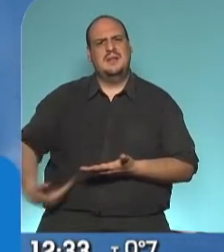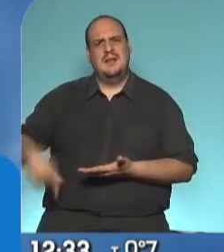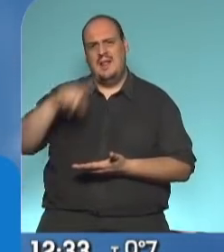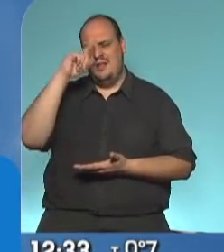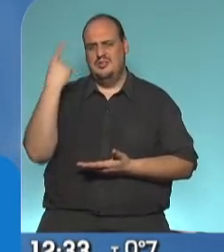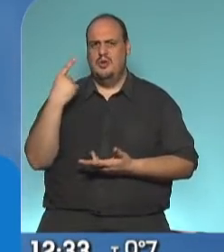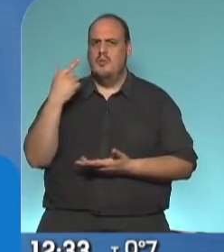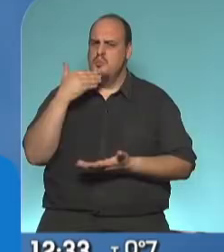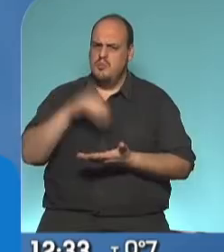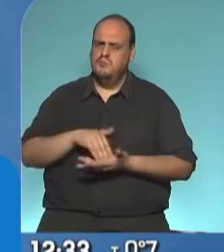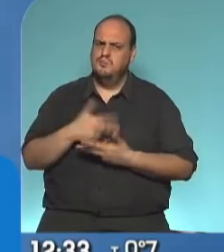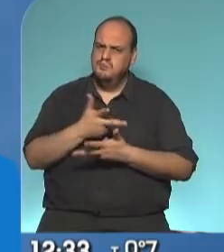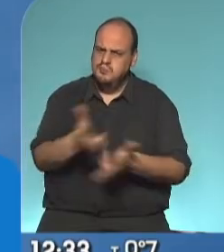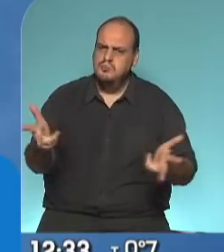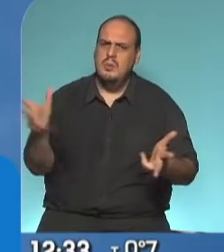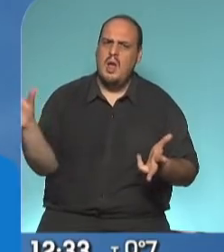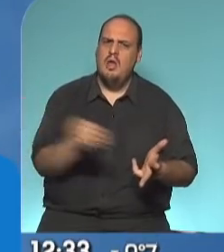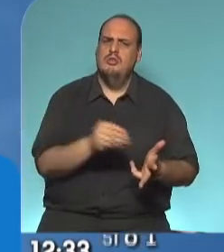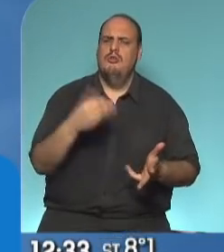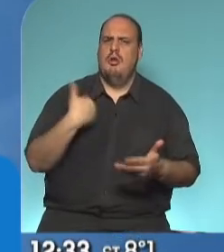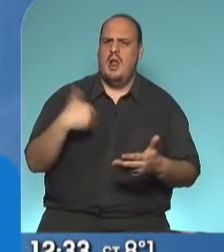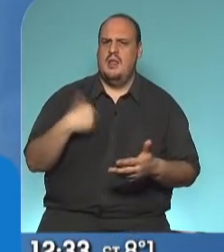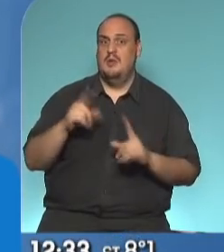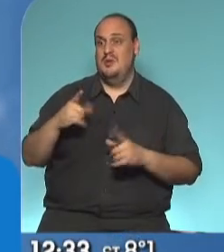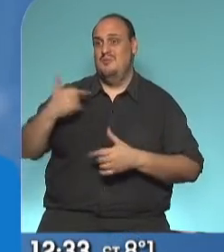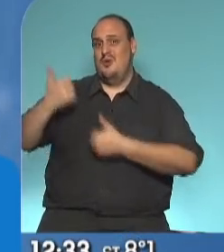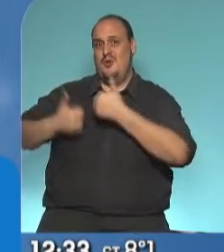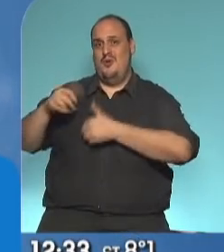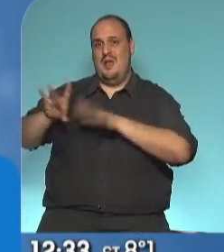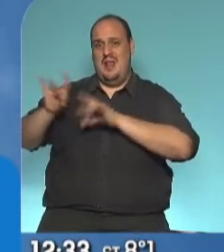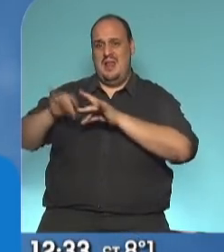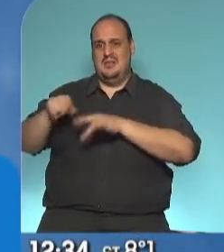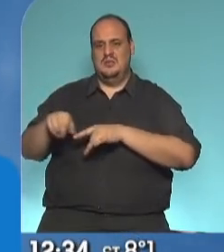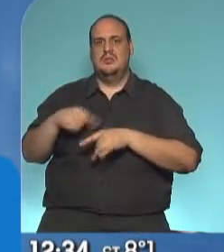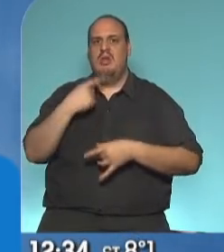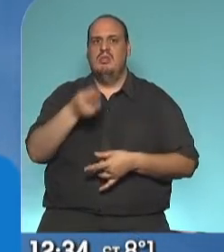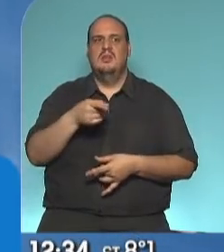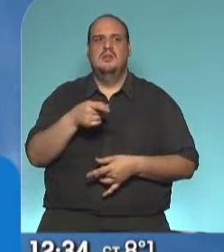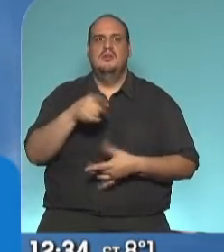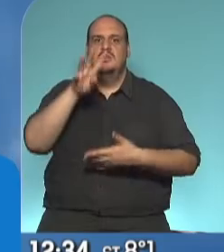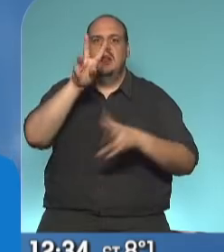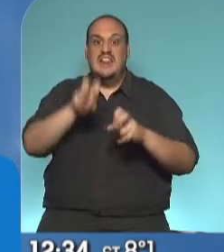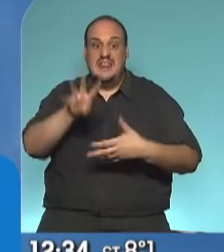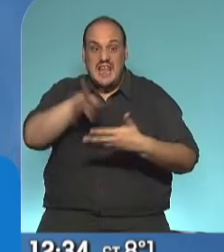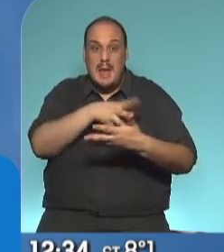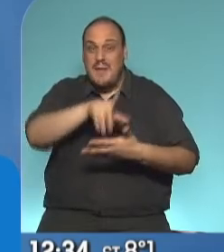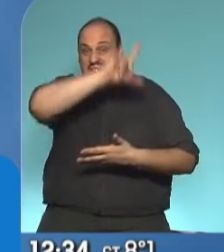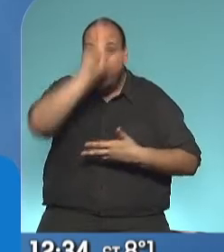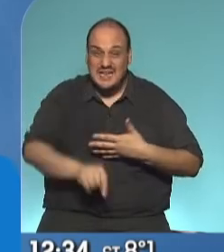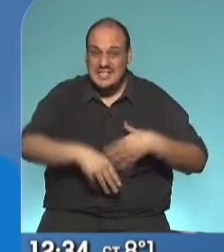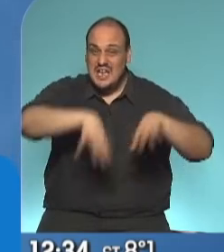todos los argentinos en el proceso electoral anterior, que iba a crear una agenda federal porque era necesario